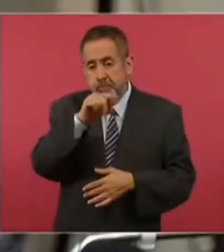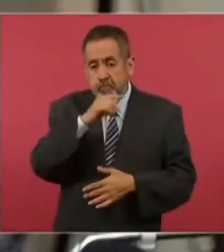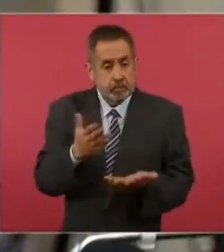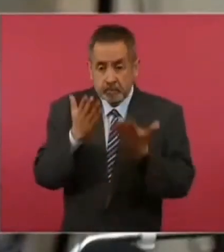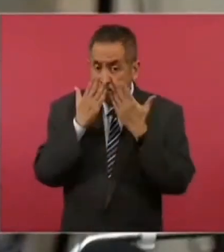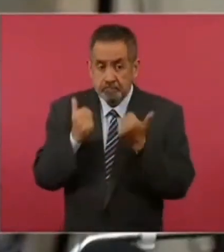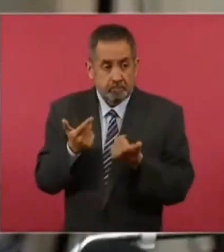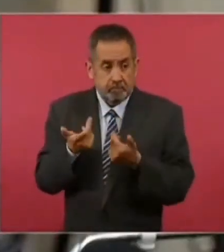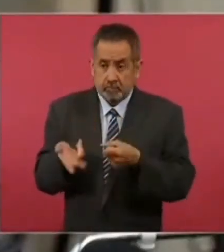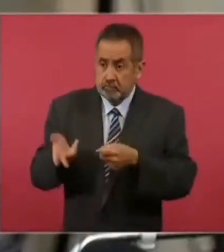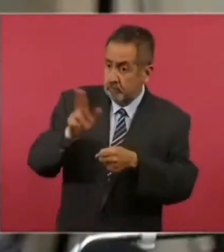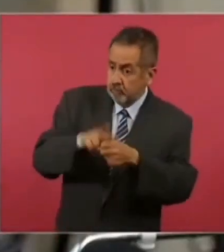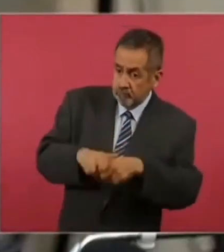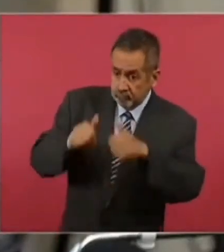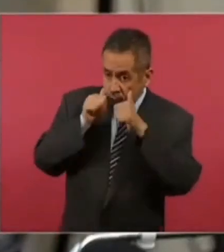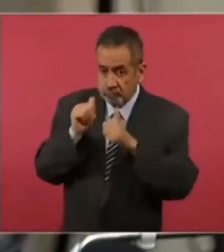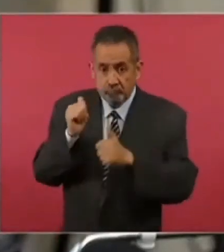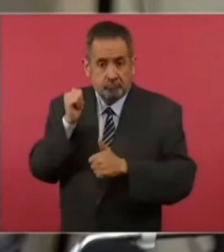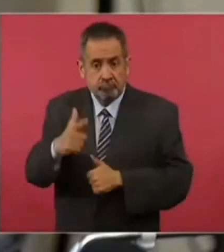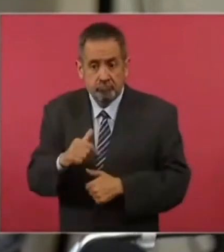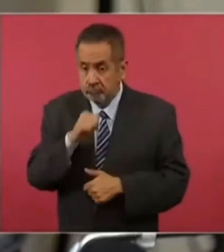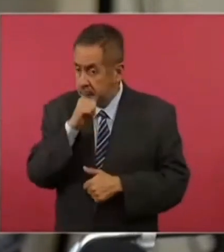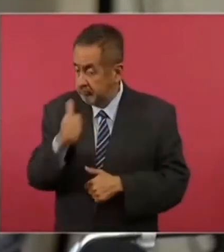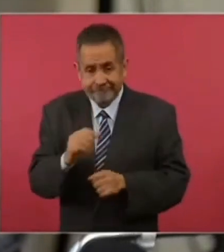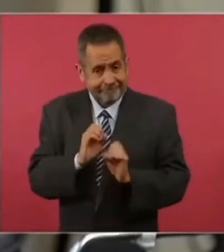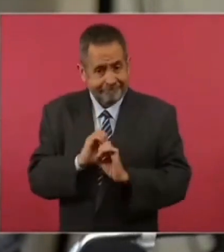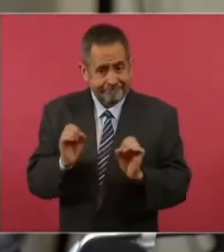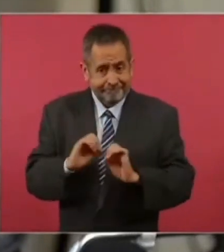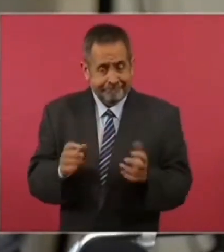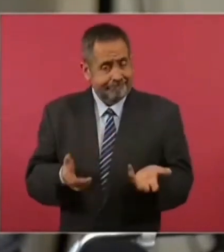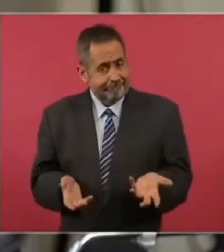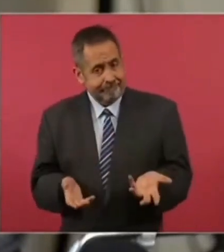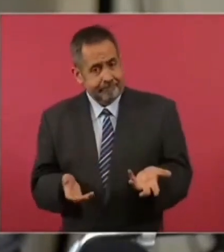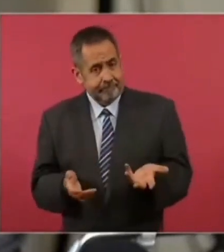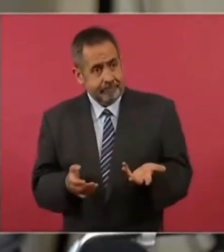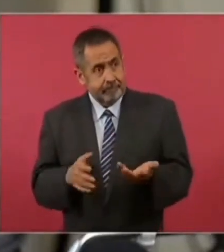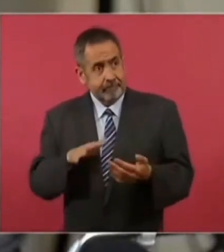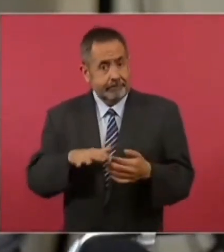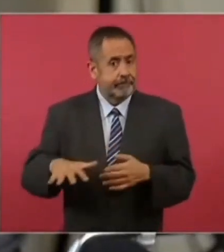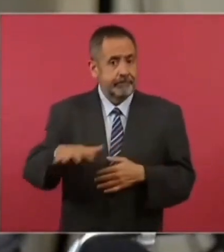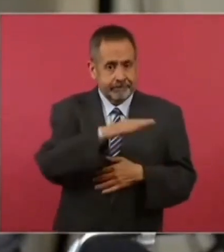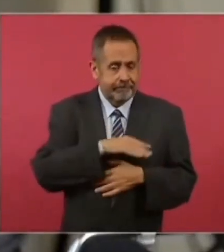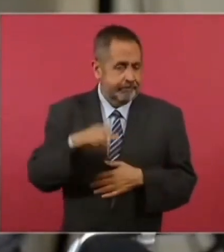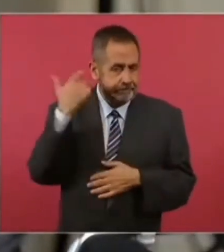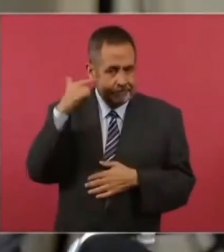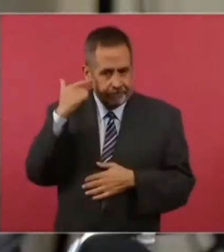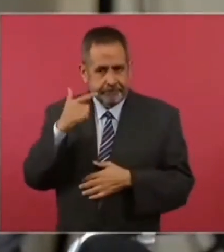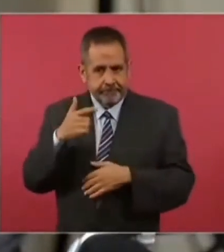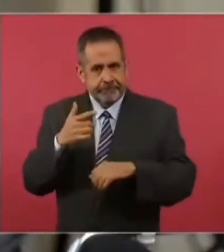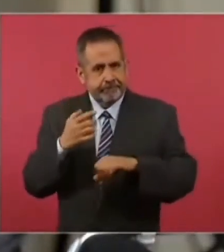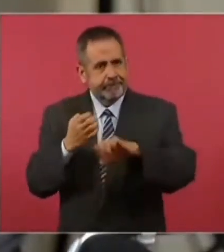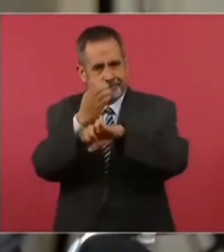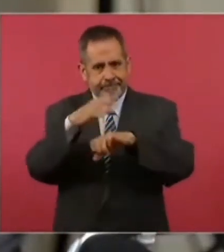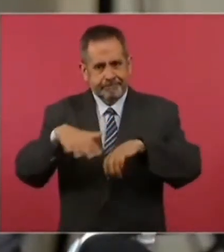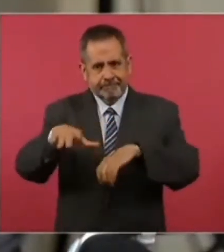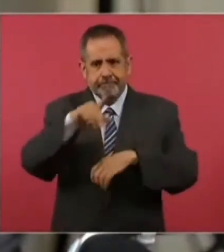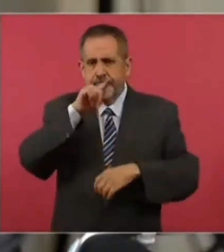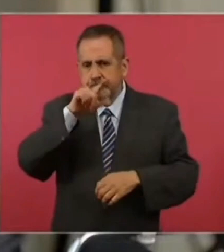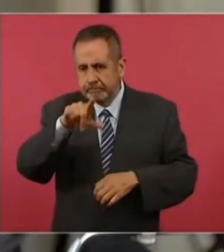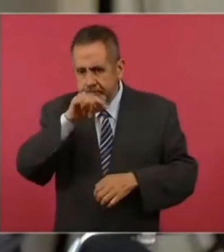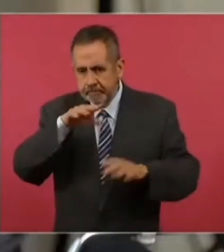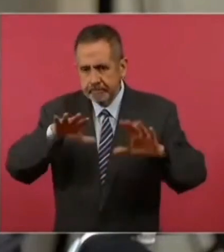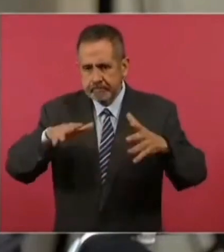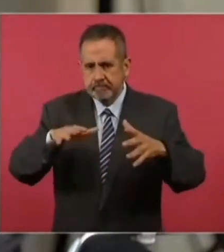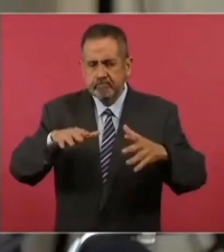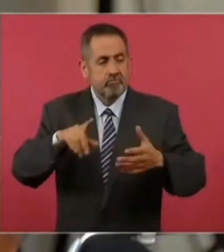cuentan con ningún tipo de servicio de salud y sabemos que es un estado que su postura ha